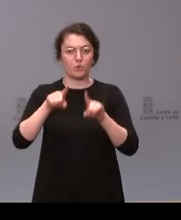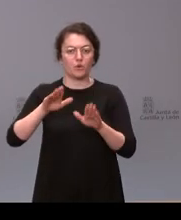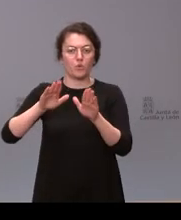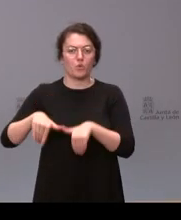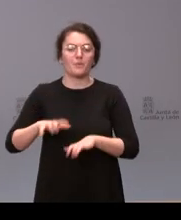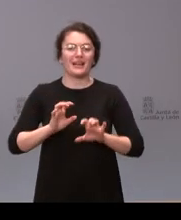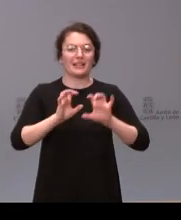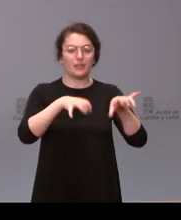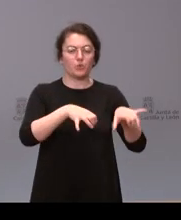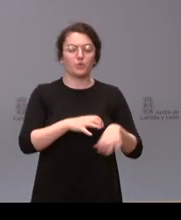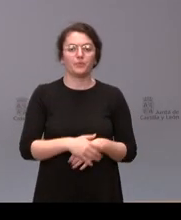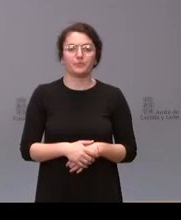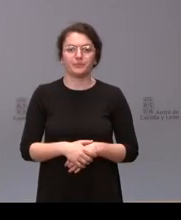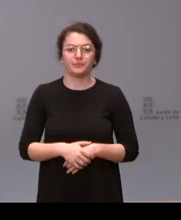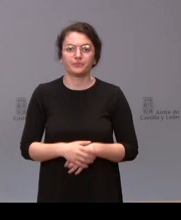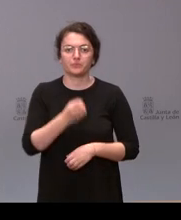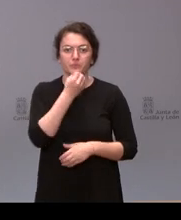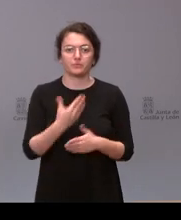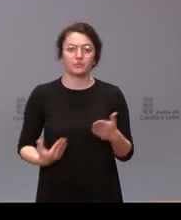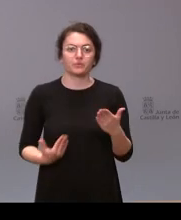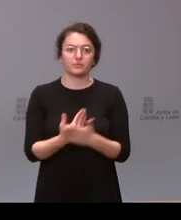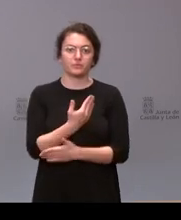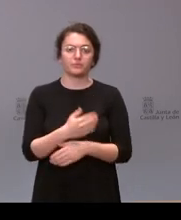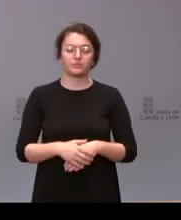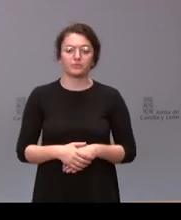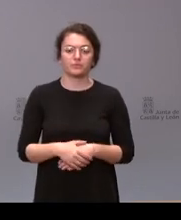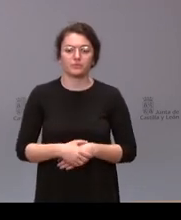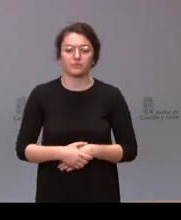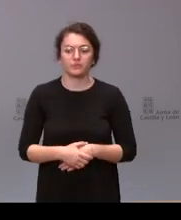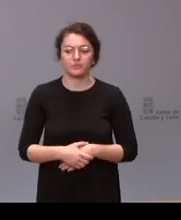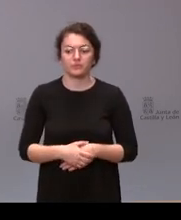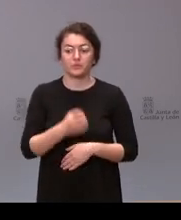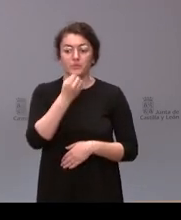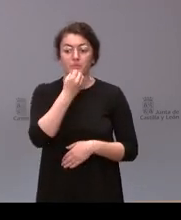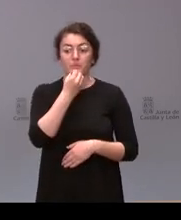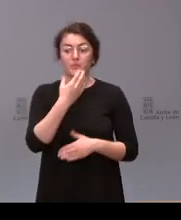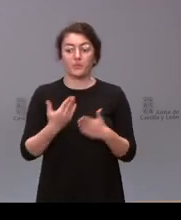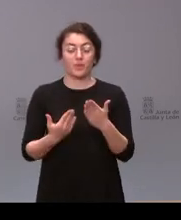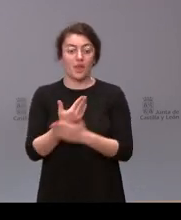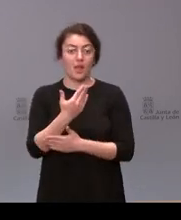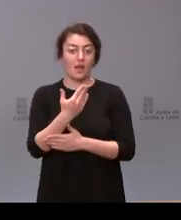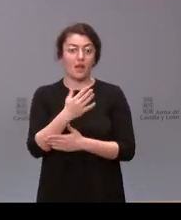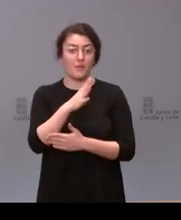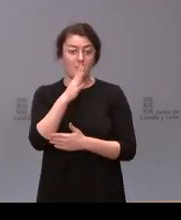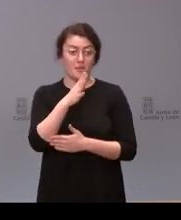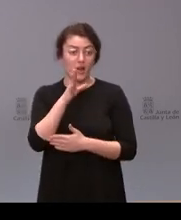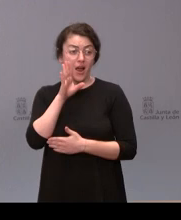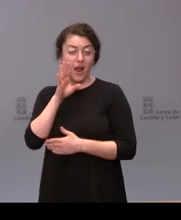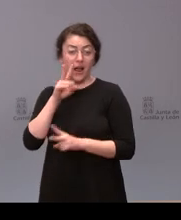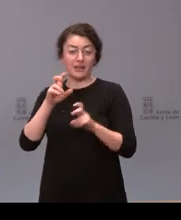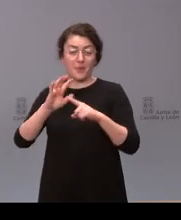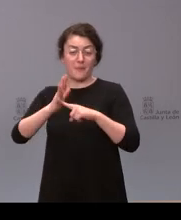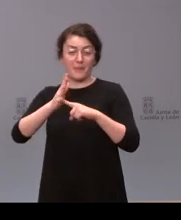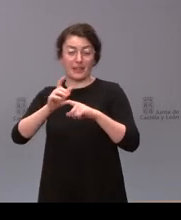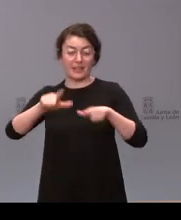con Elizabeth Alba de I León buenos días adelante buenos días por seguir con los parques de renovables en el último